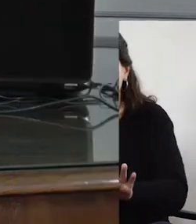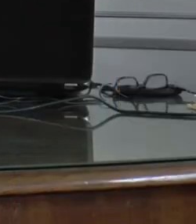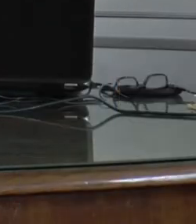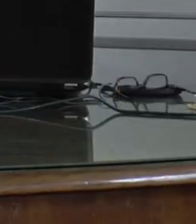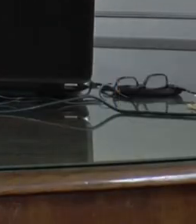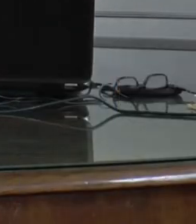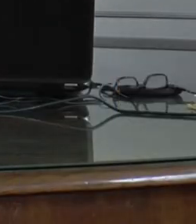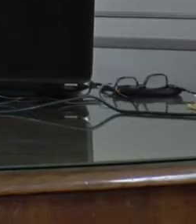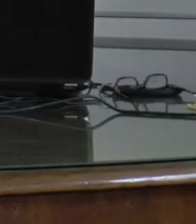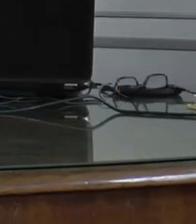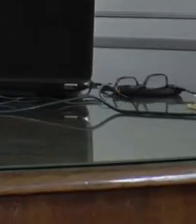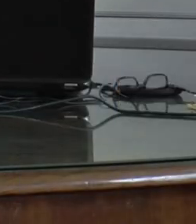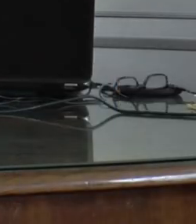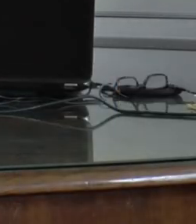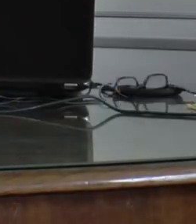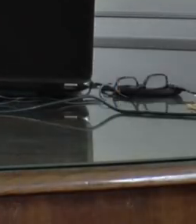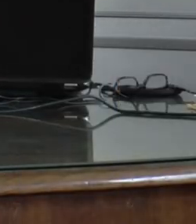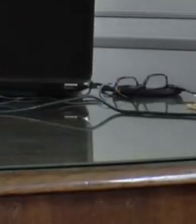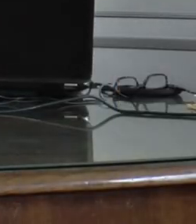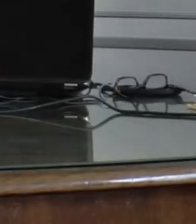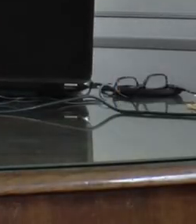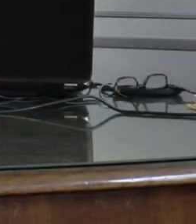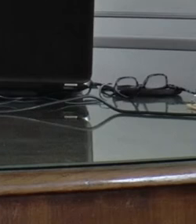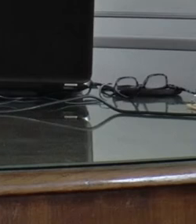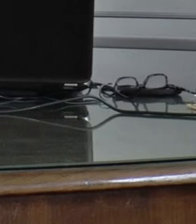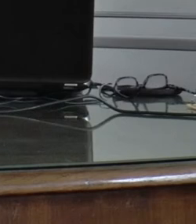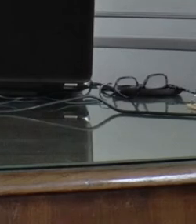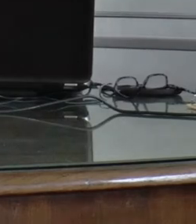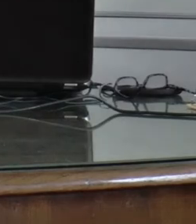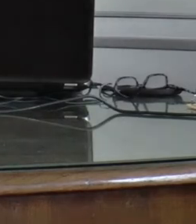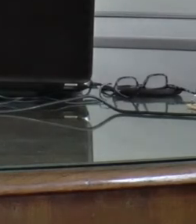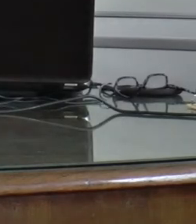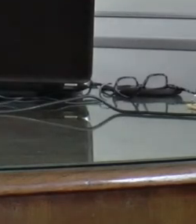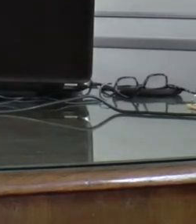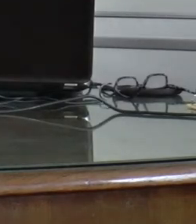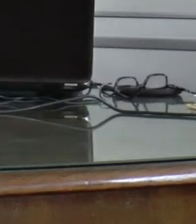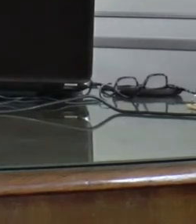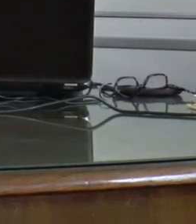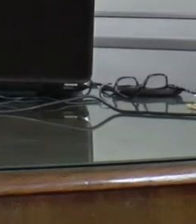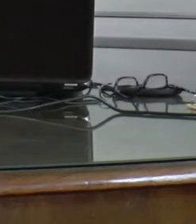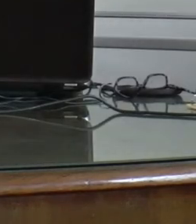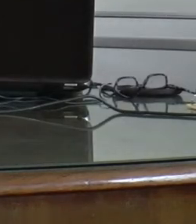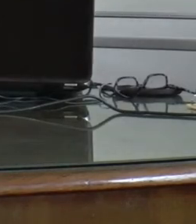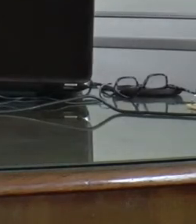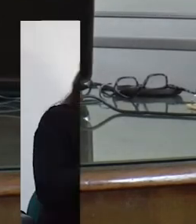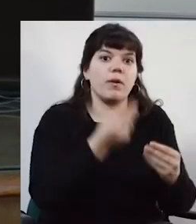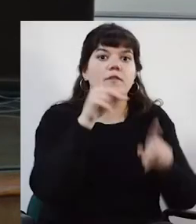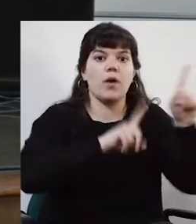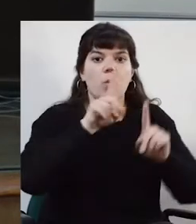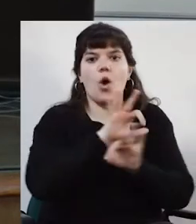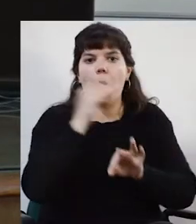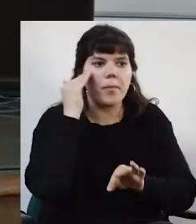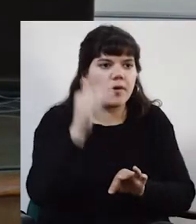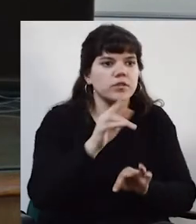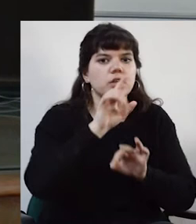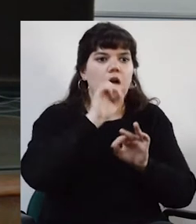un final. Si es para impactar en las generaciones que van ingresando, en los equipos docentes, en el territorio, en